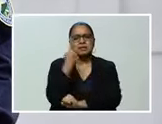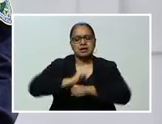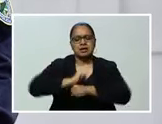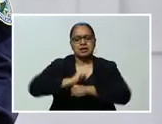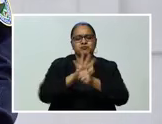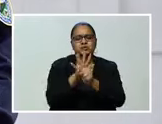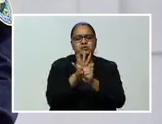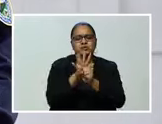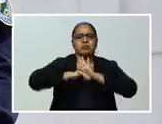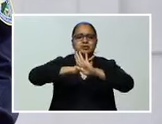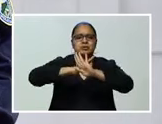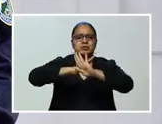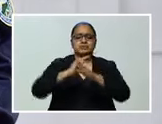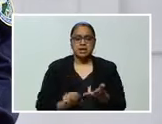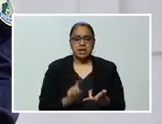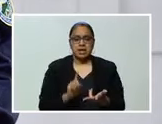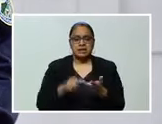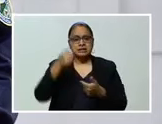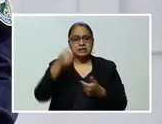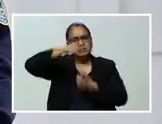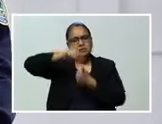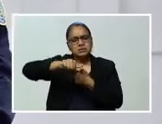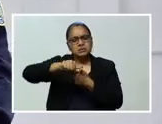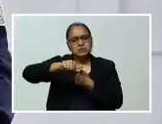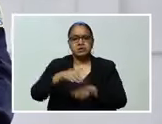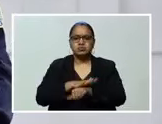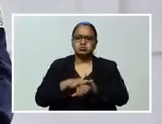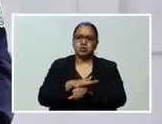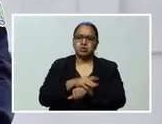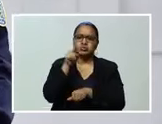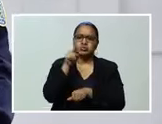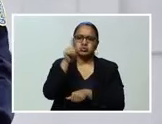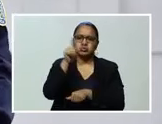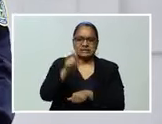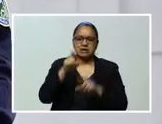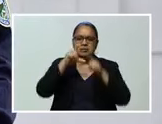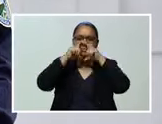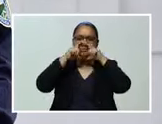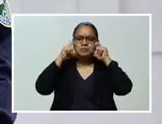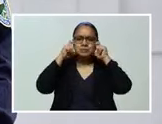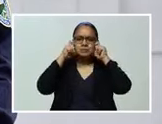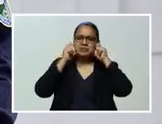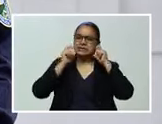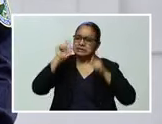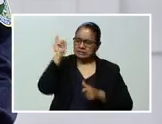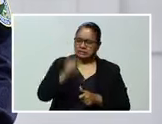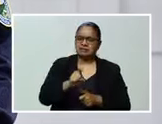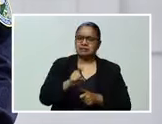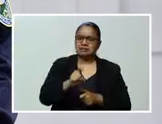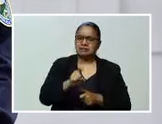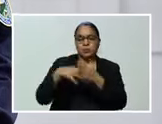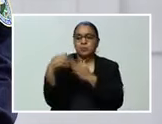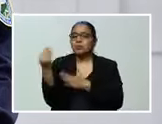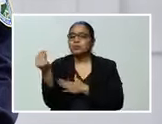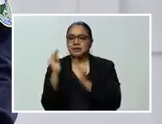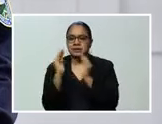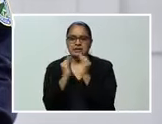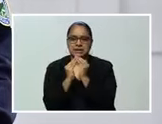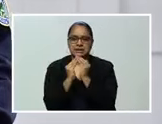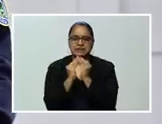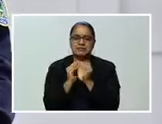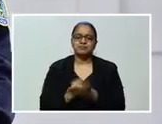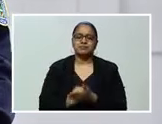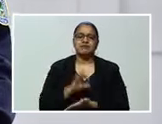-19 Por lo que se les recuerda que el uso de las mascarillas es obligatorio al salir de sus casas El